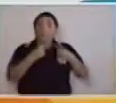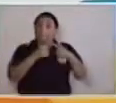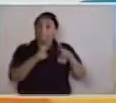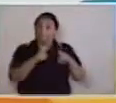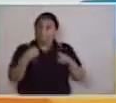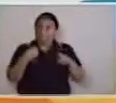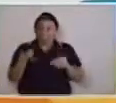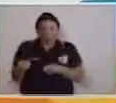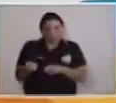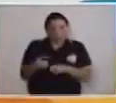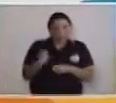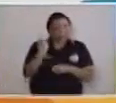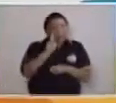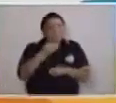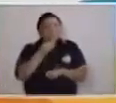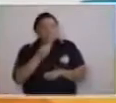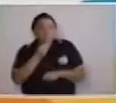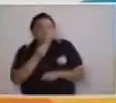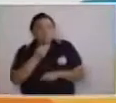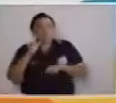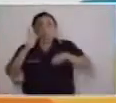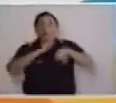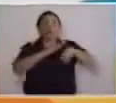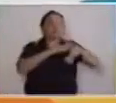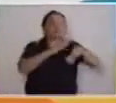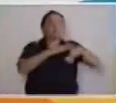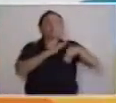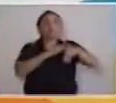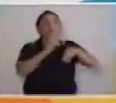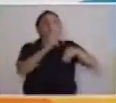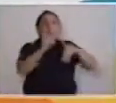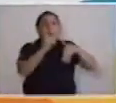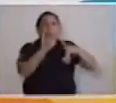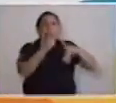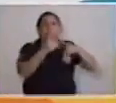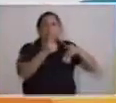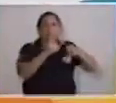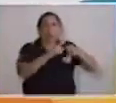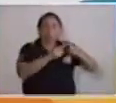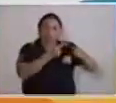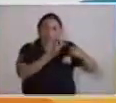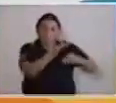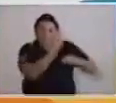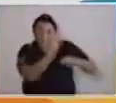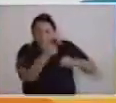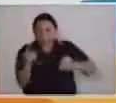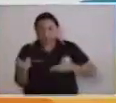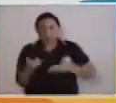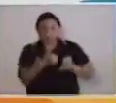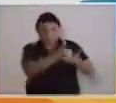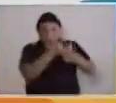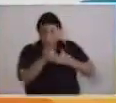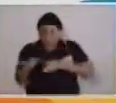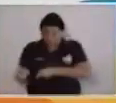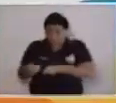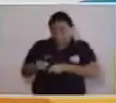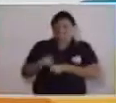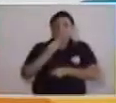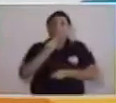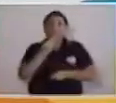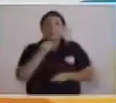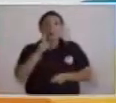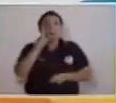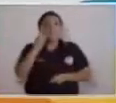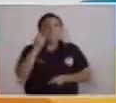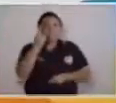como no quiere salir la Chiva, hay que llamar a una serie de amigos para que la saquen. Así es. Y esta serie de amigos va a iniciar con el